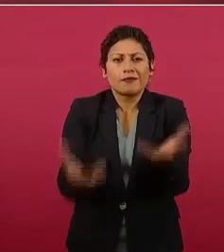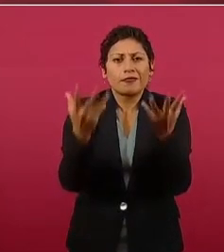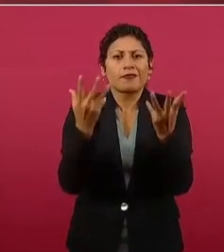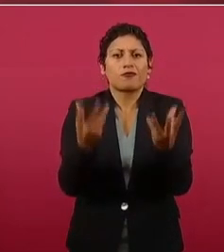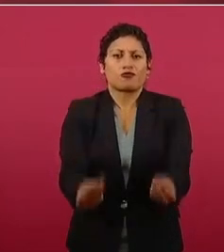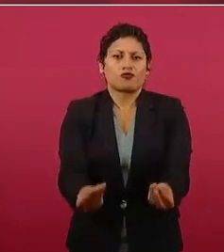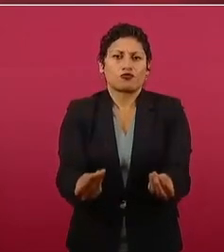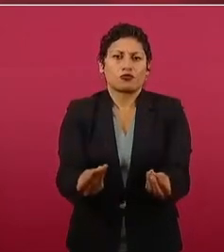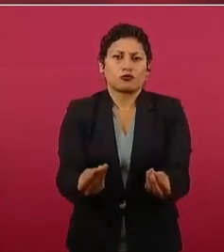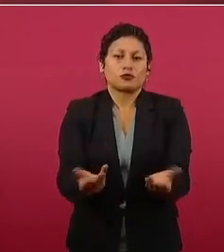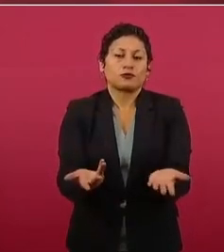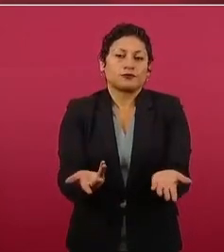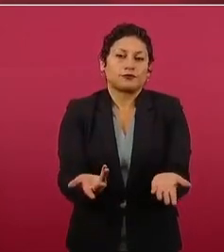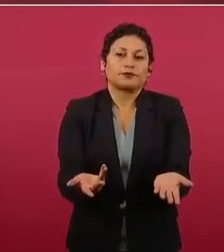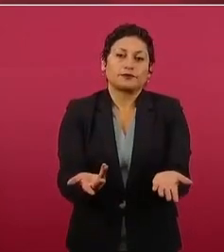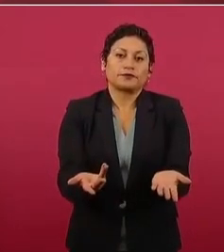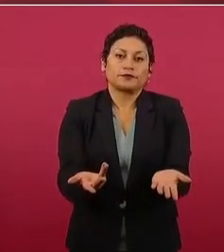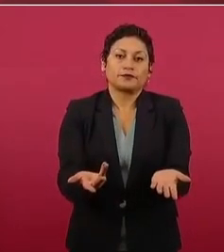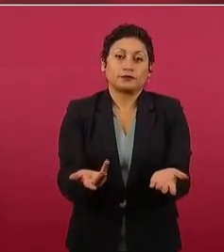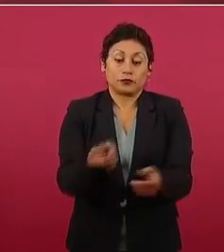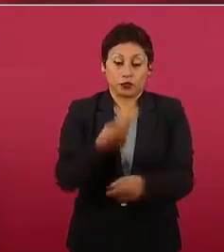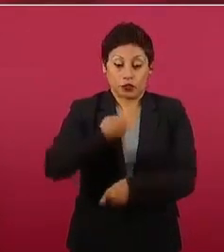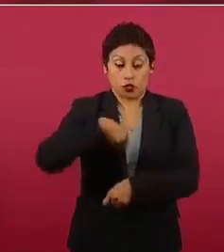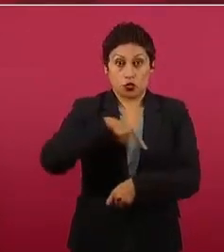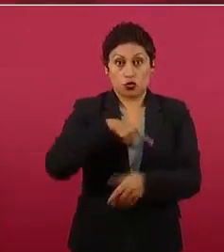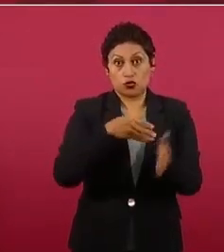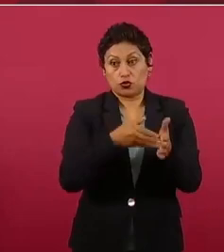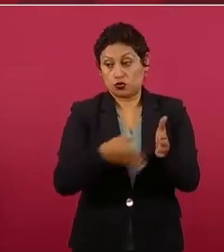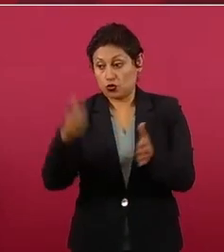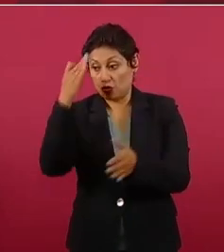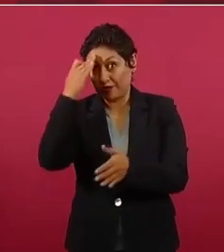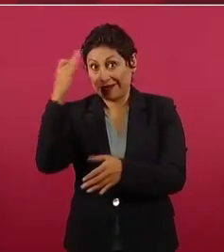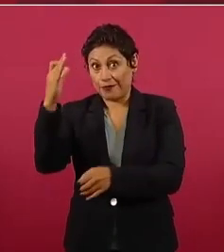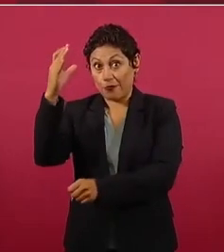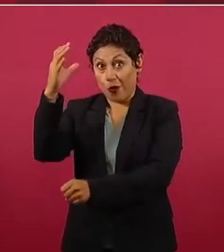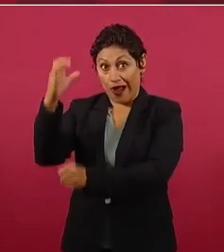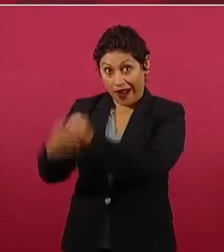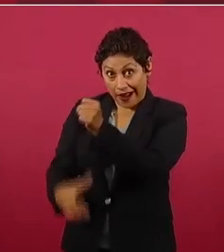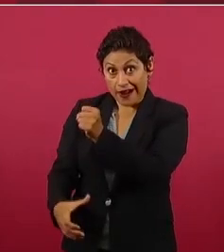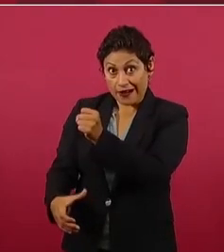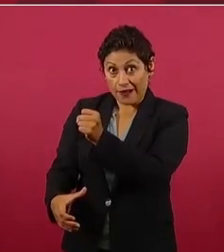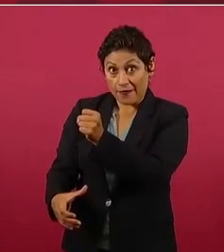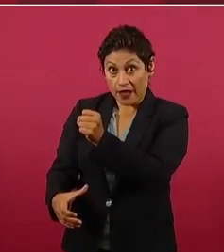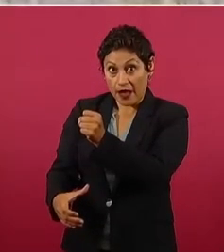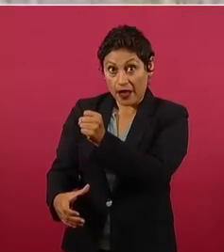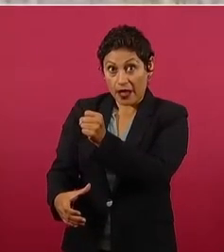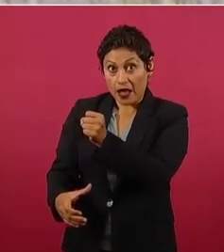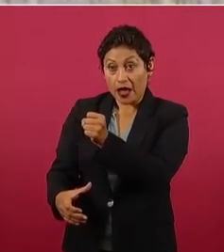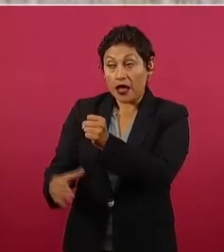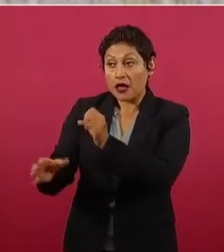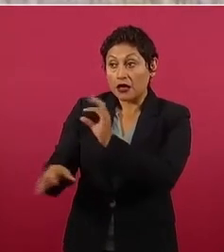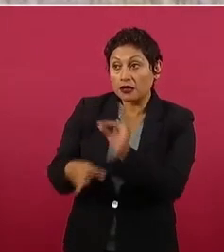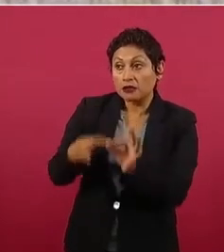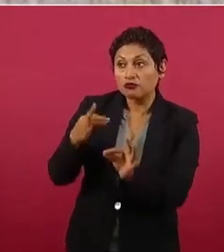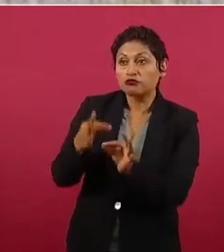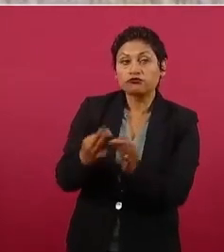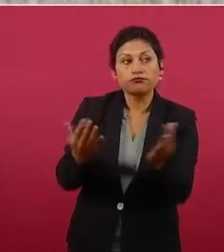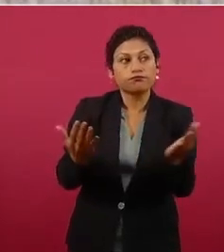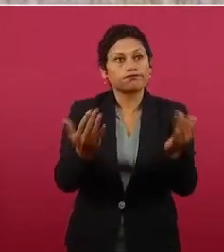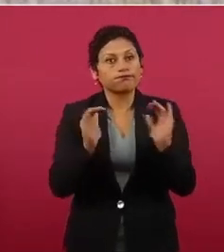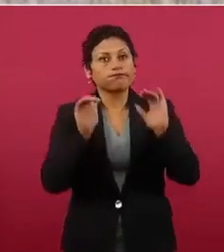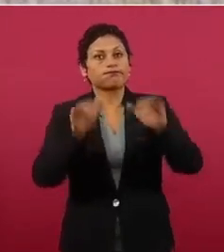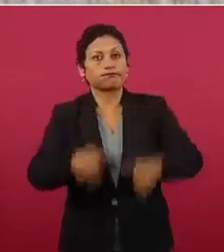cuando termine nuestro gobierno no vamos a tener el 100 se va a